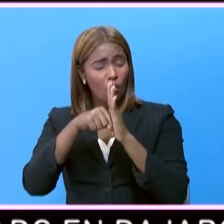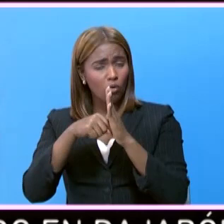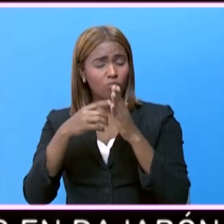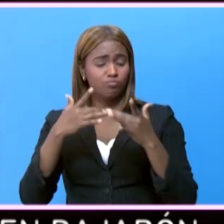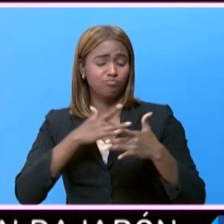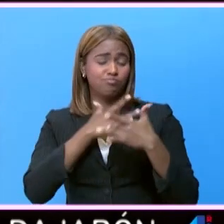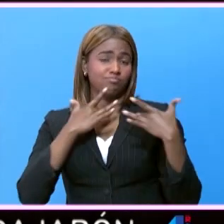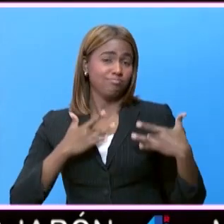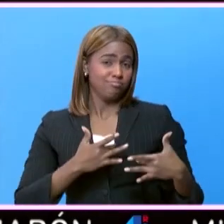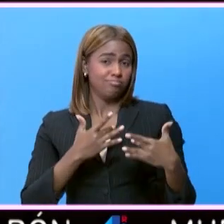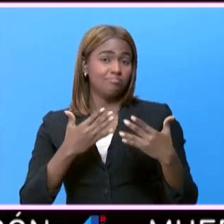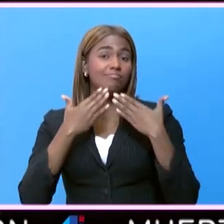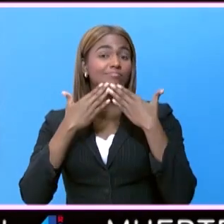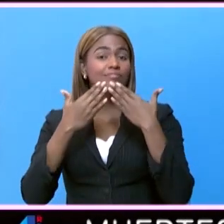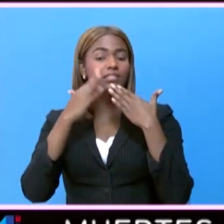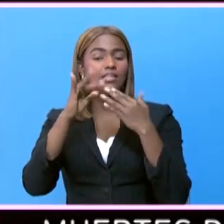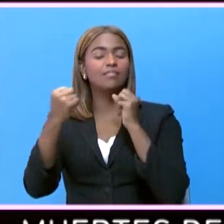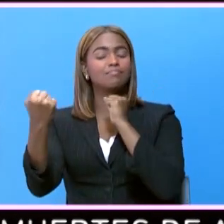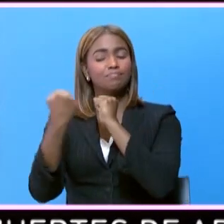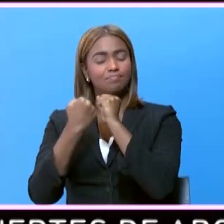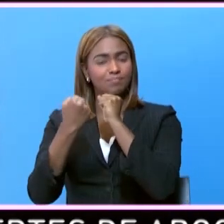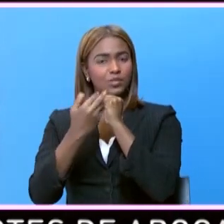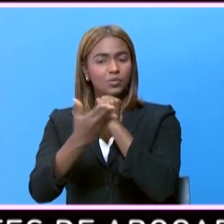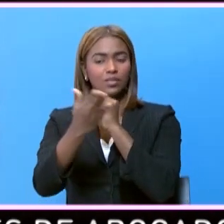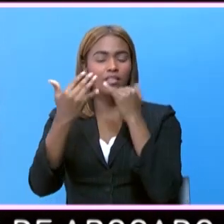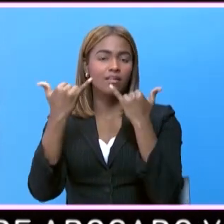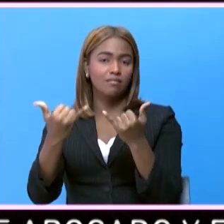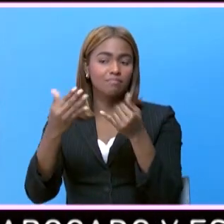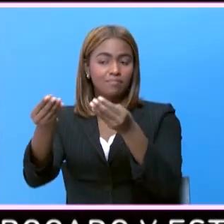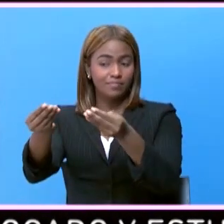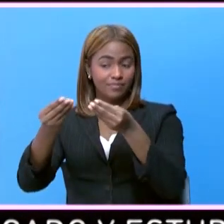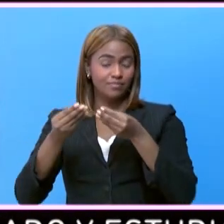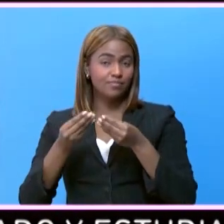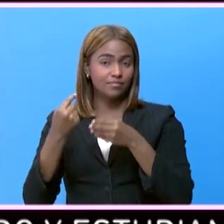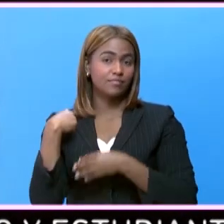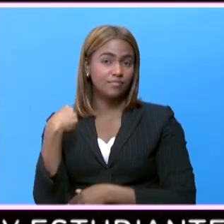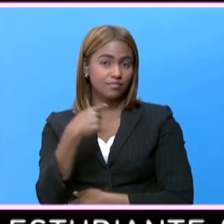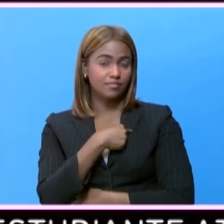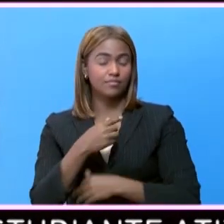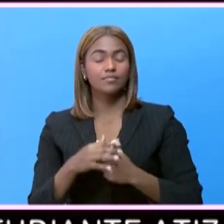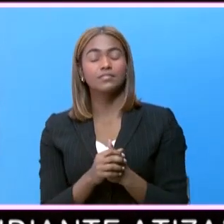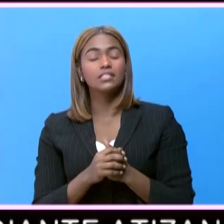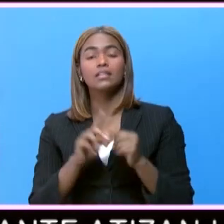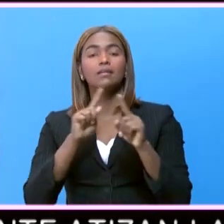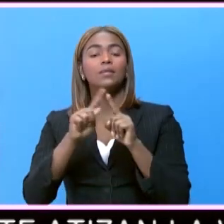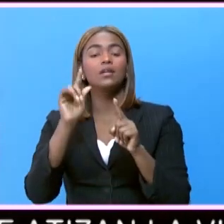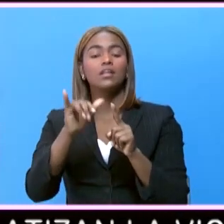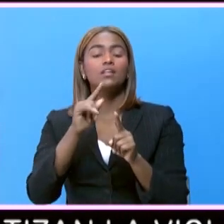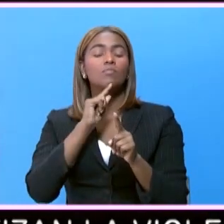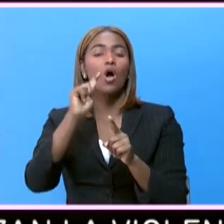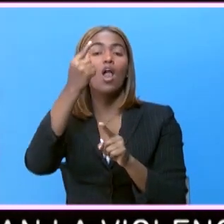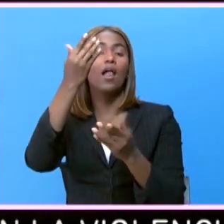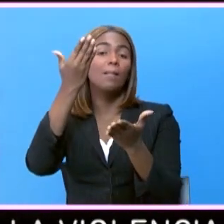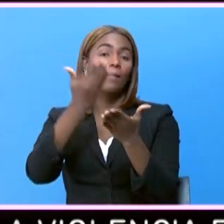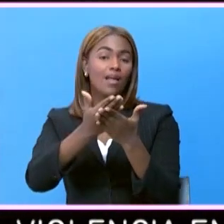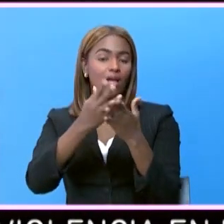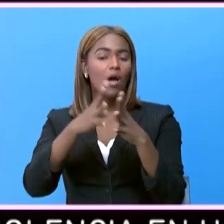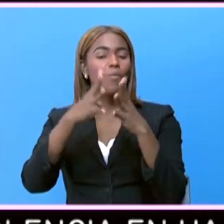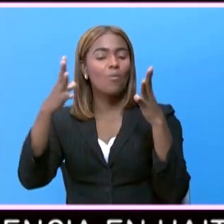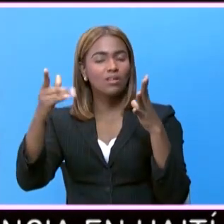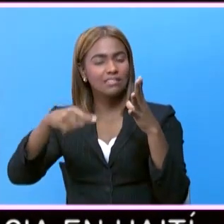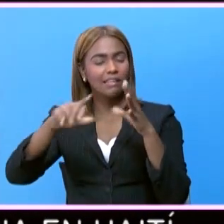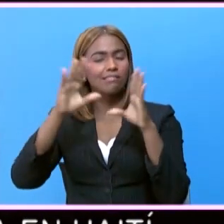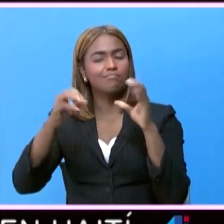corazón, este aporte que ustedes hoy nos hacen, pero que es solamente una muestra de tantas